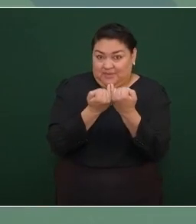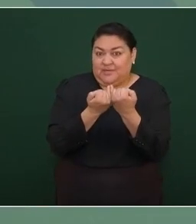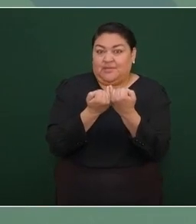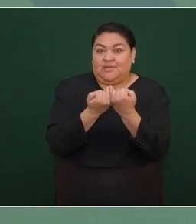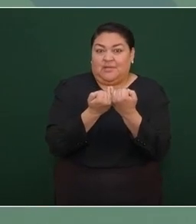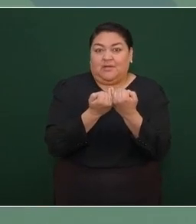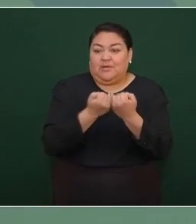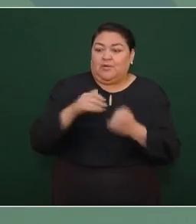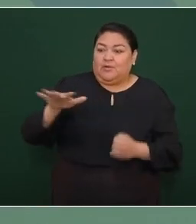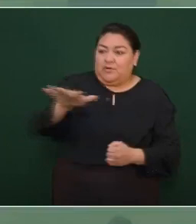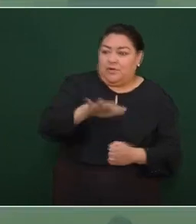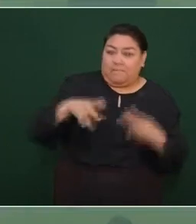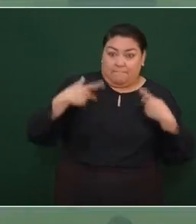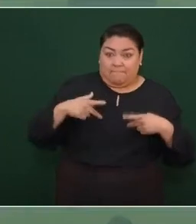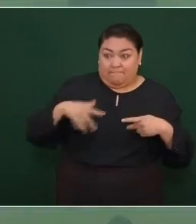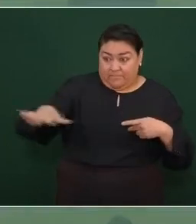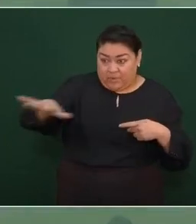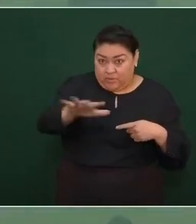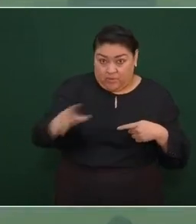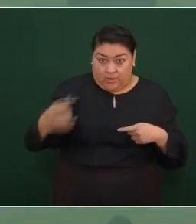ser el pueblo leal